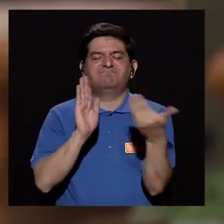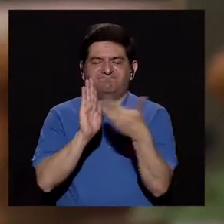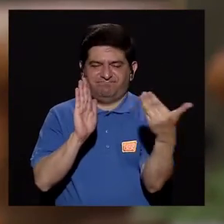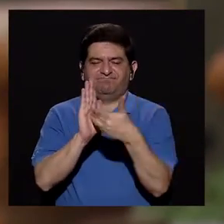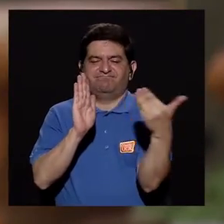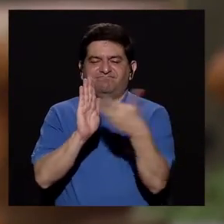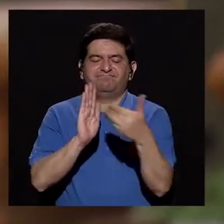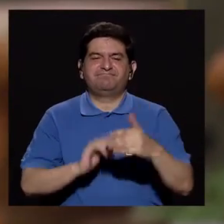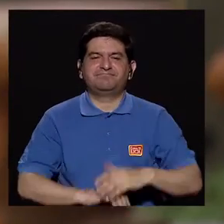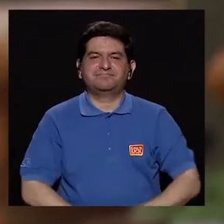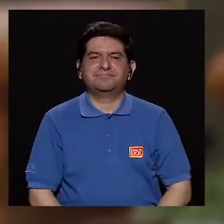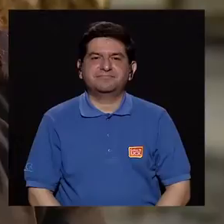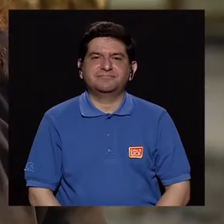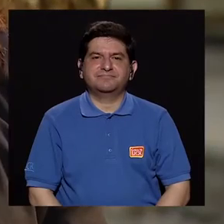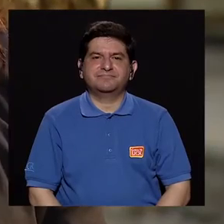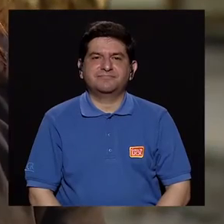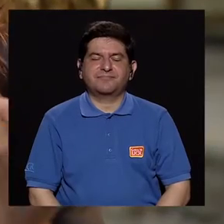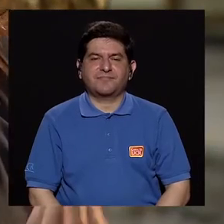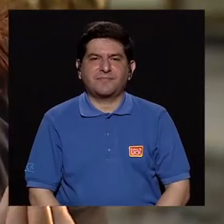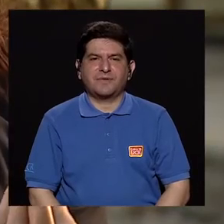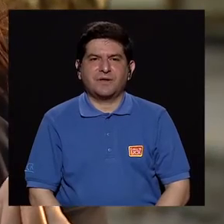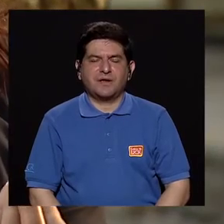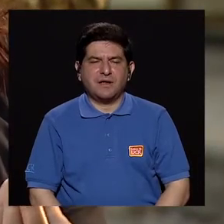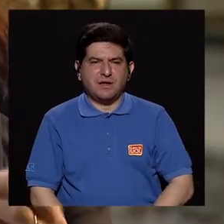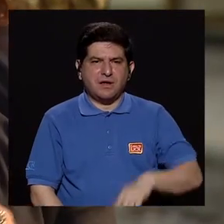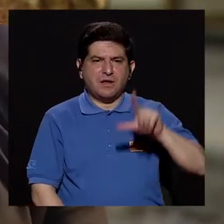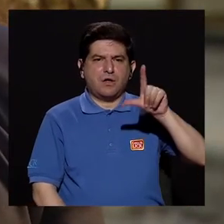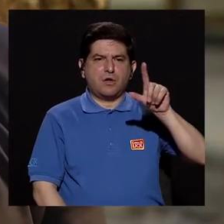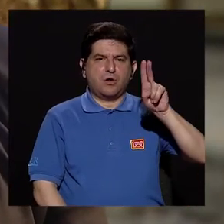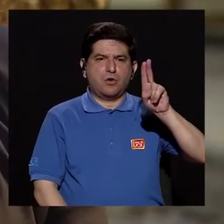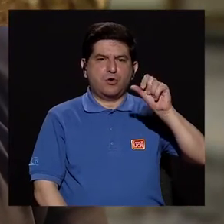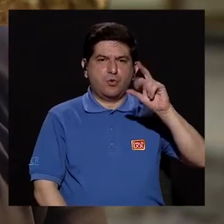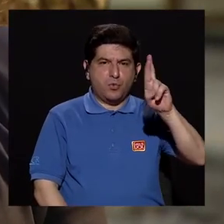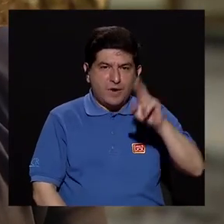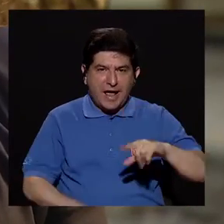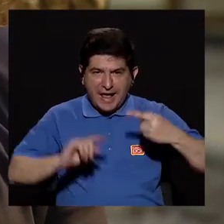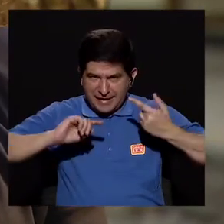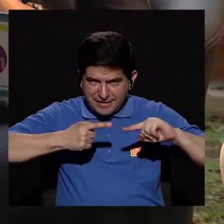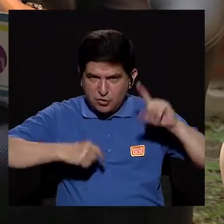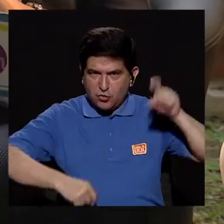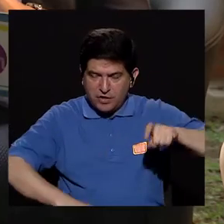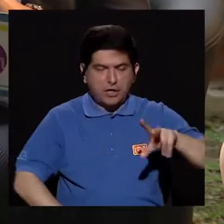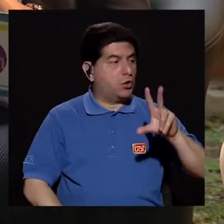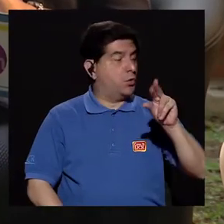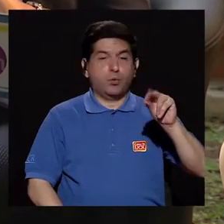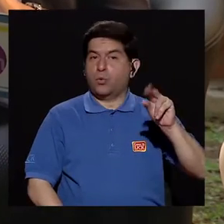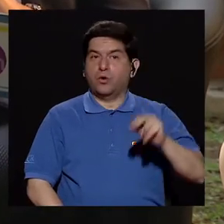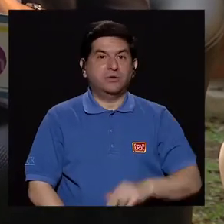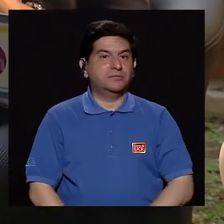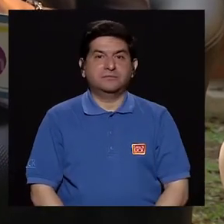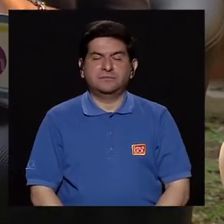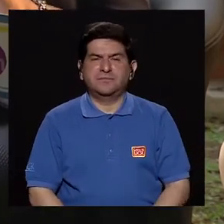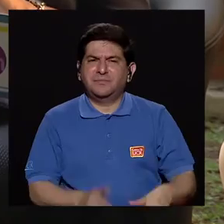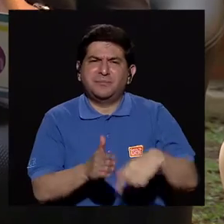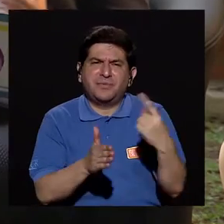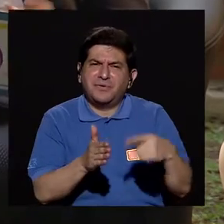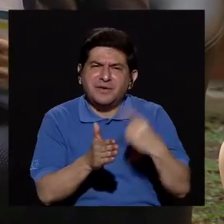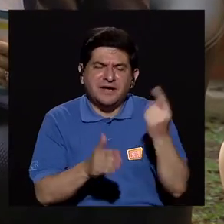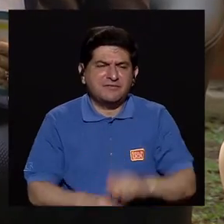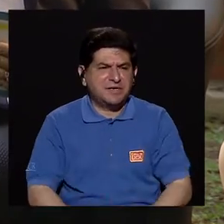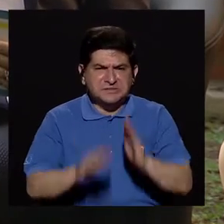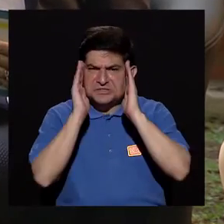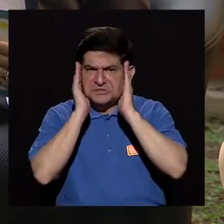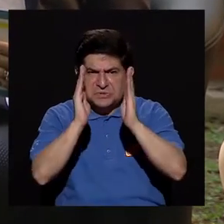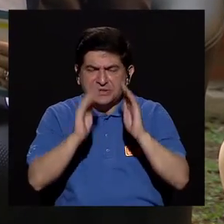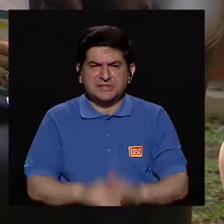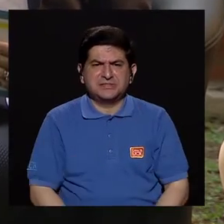afectados. Claro. Ahora, ¿un lunar tiene que doler, doctora? ¿No? Porque muchas veces como